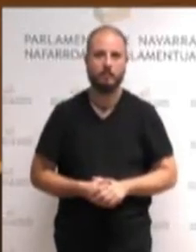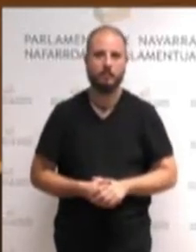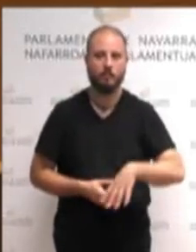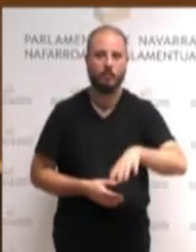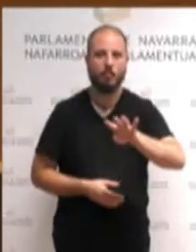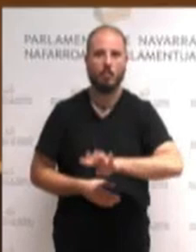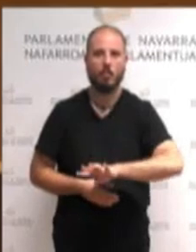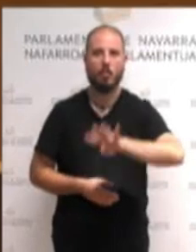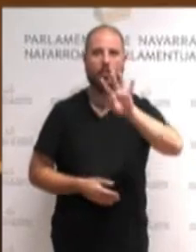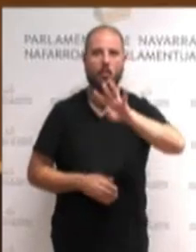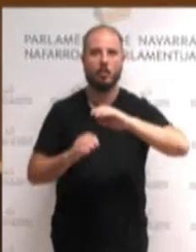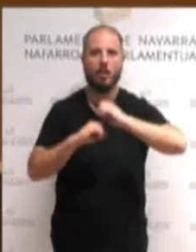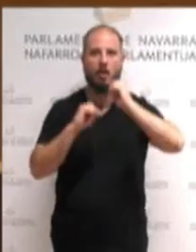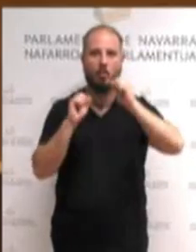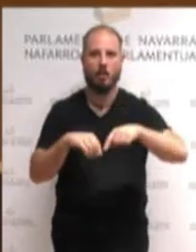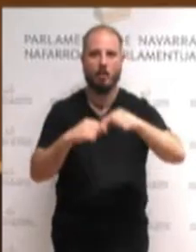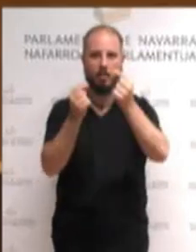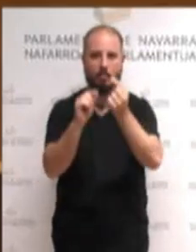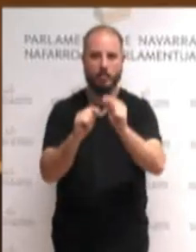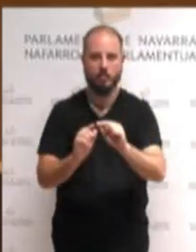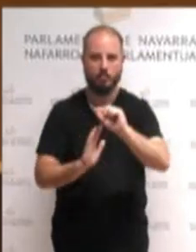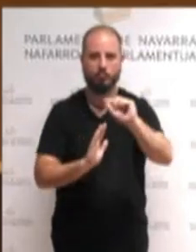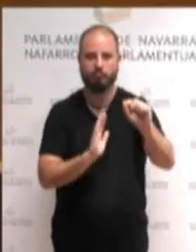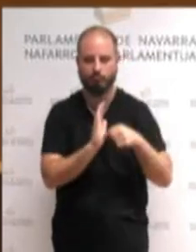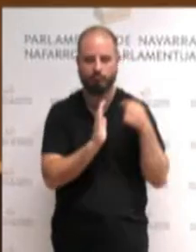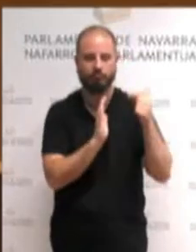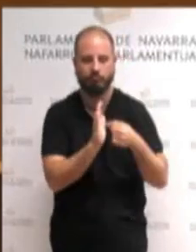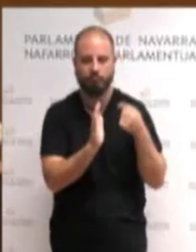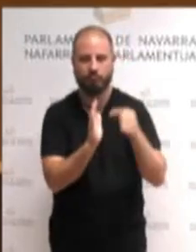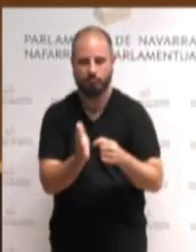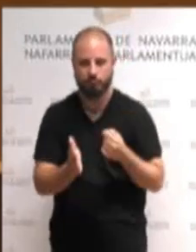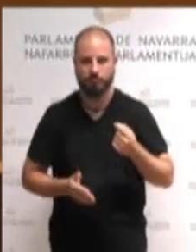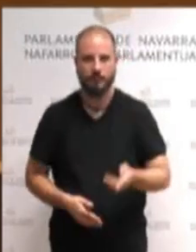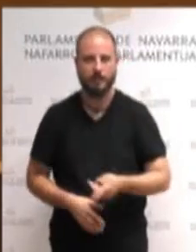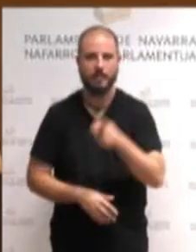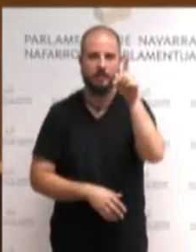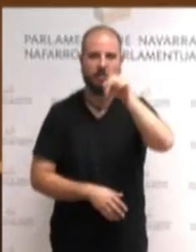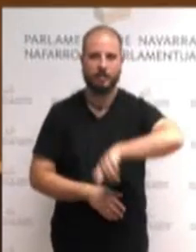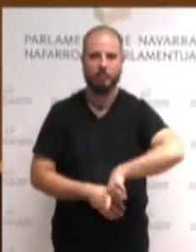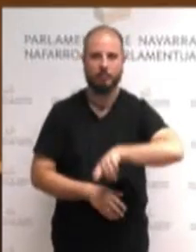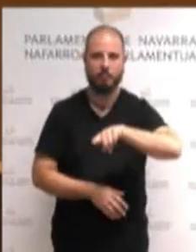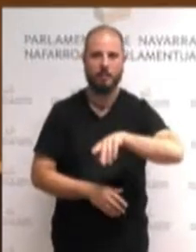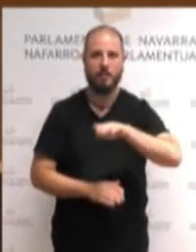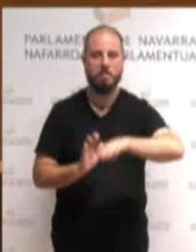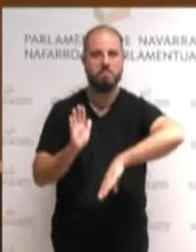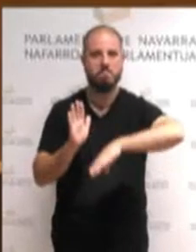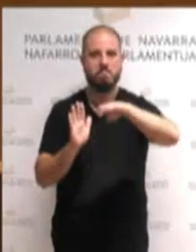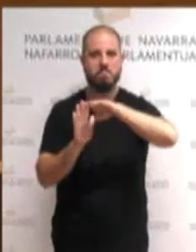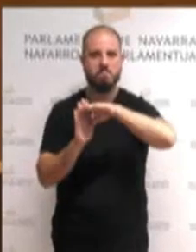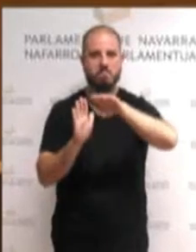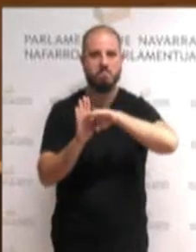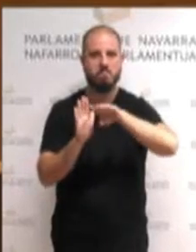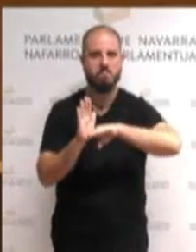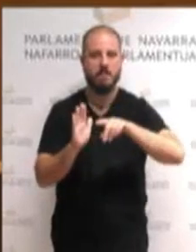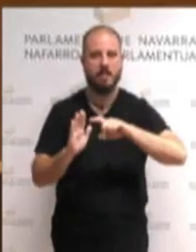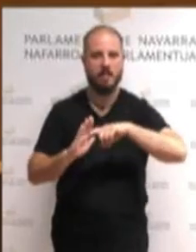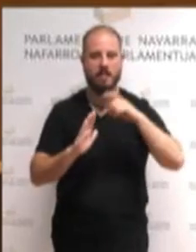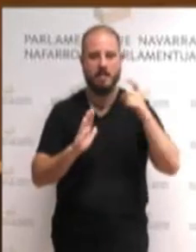neurri eta lege garantzitsuak honartu dira Euskal Herria Bilduri esker, udal,